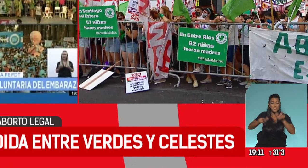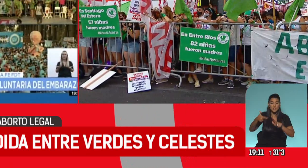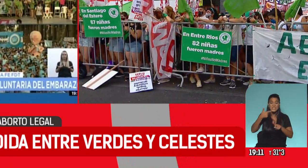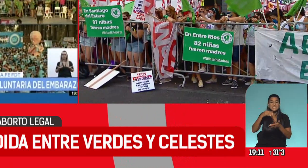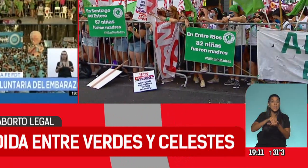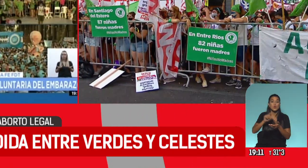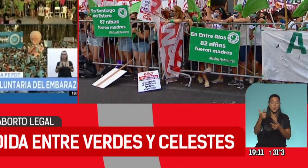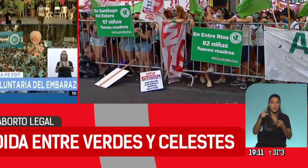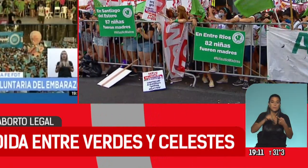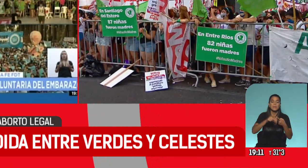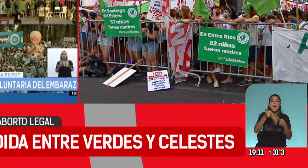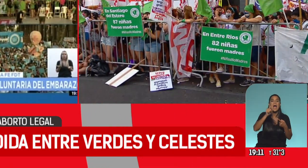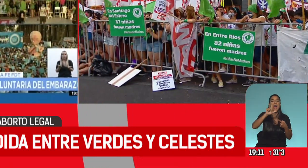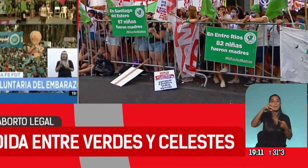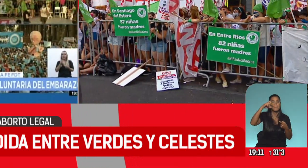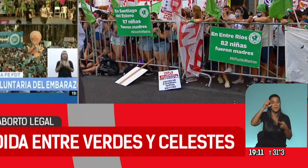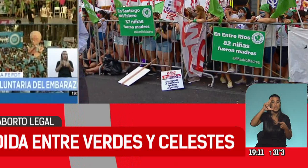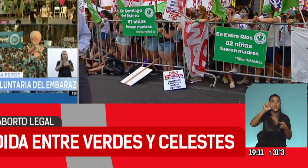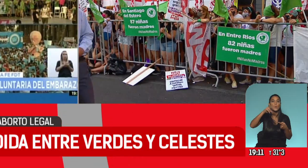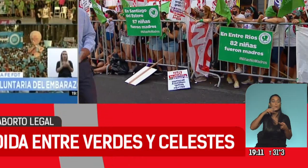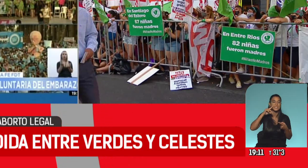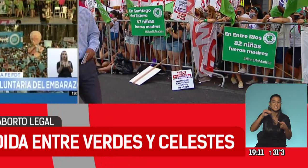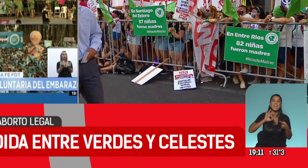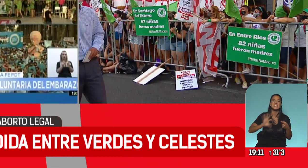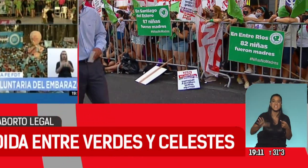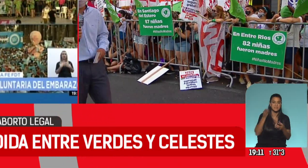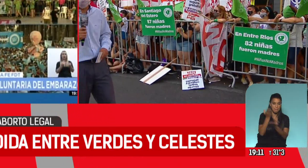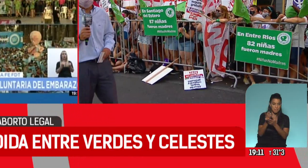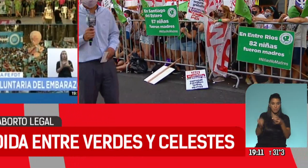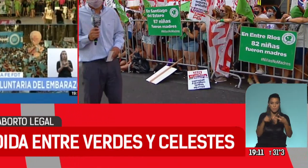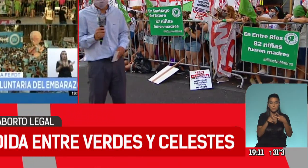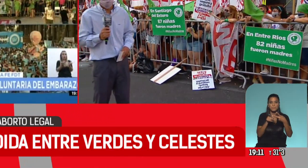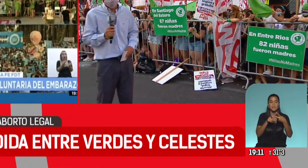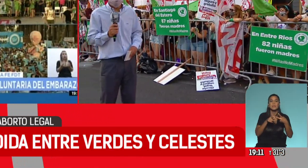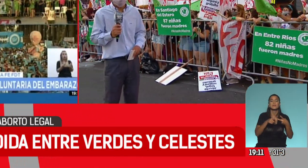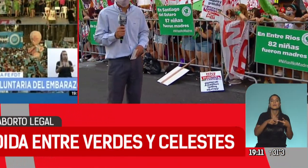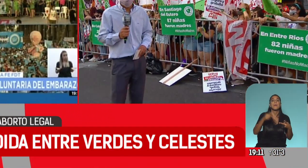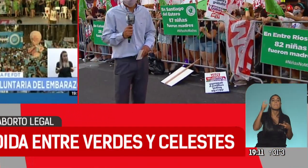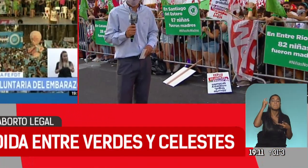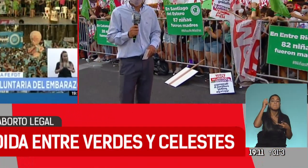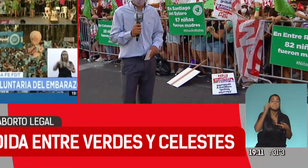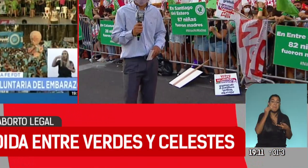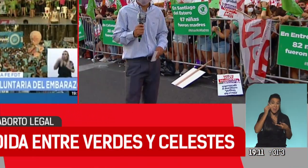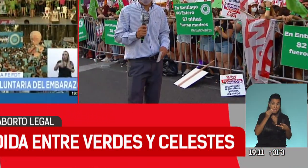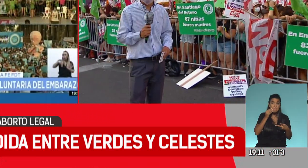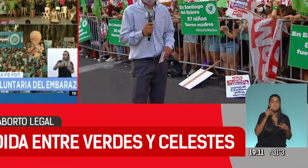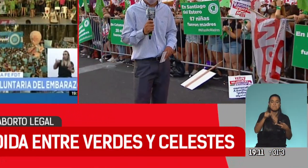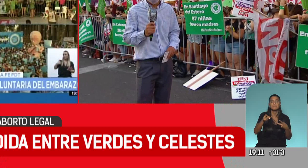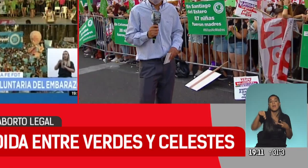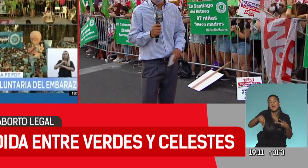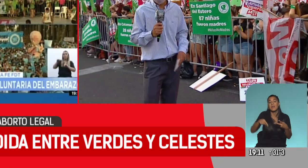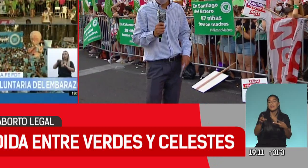que no están. Uno es José Alperovich, que pidió licencia. Y el otro es Carlos Saúl Menem, que está en un estado